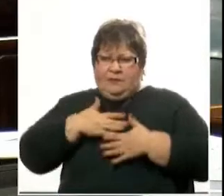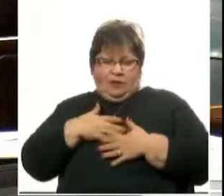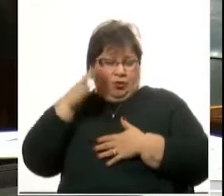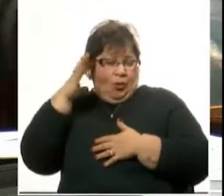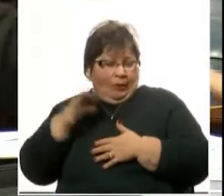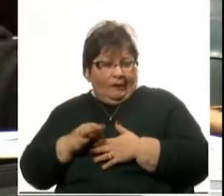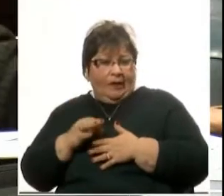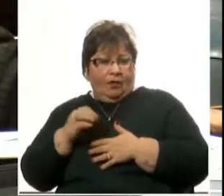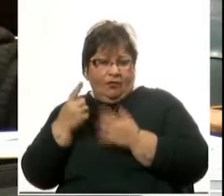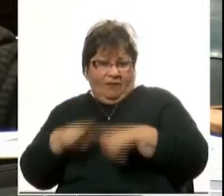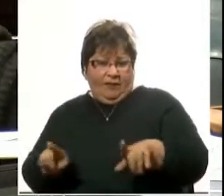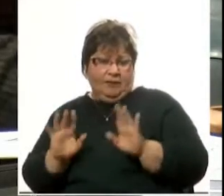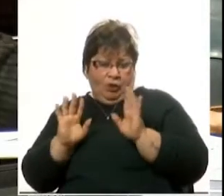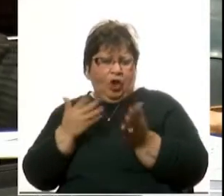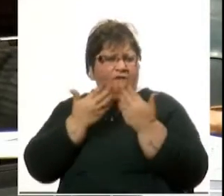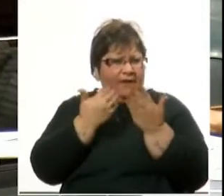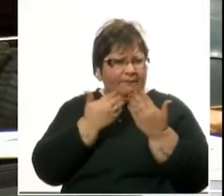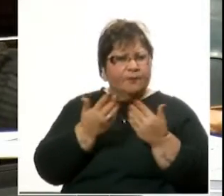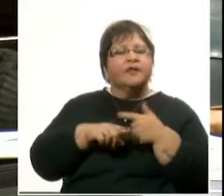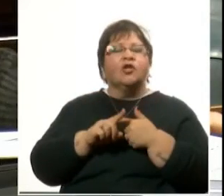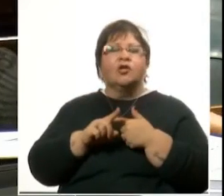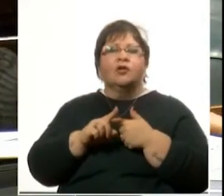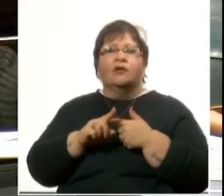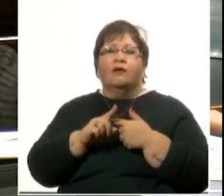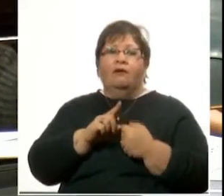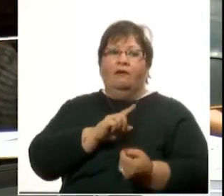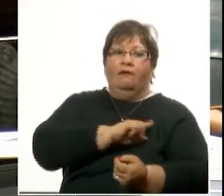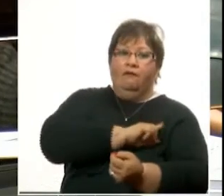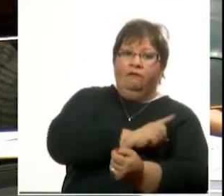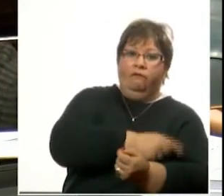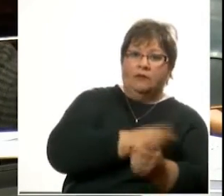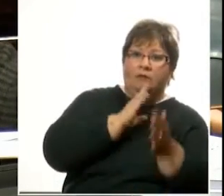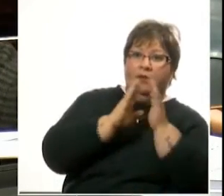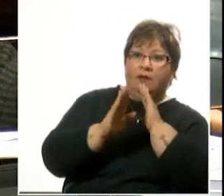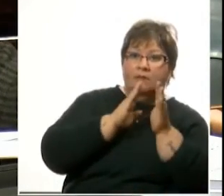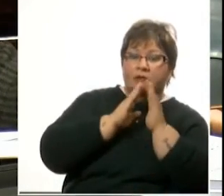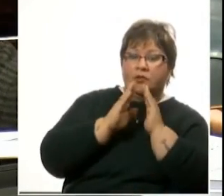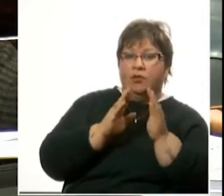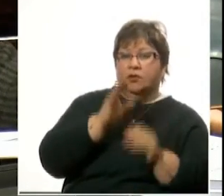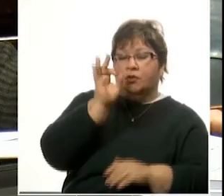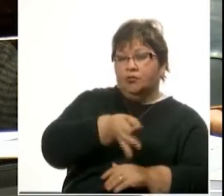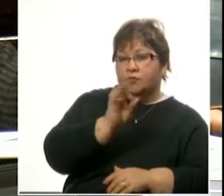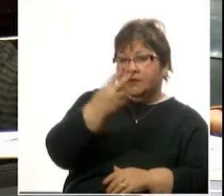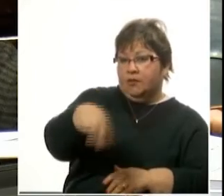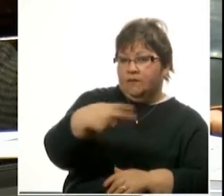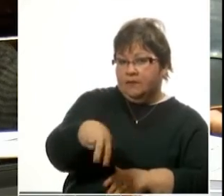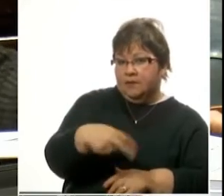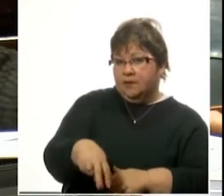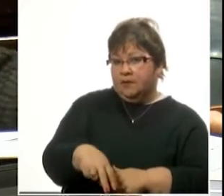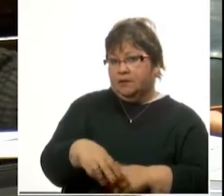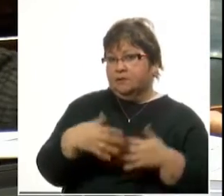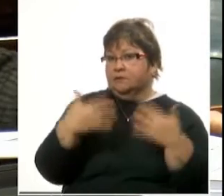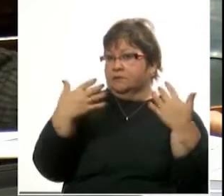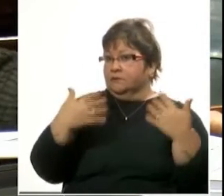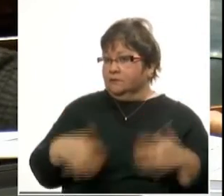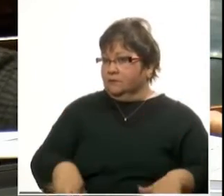dígamelo y conversamos, de que la correlación de fuerza que el Parlamento que emerge de las elecciones de octubre y noviembre no va